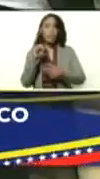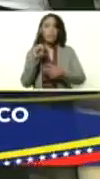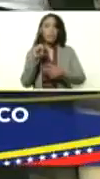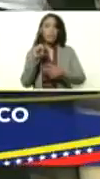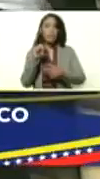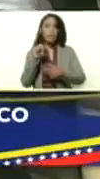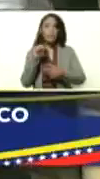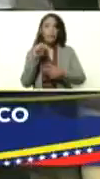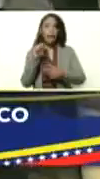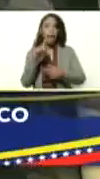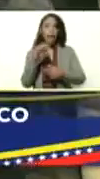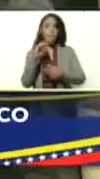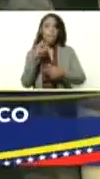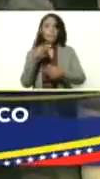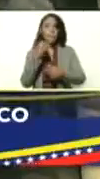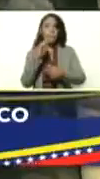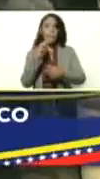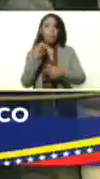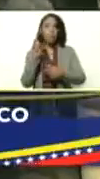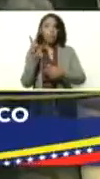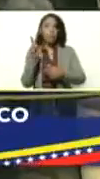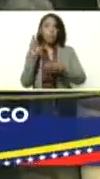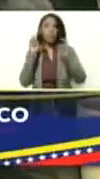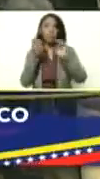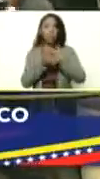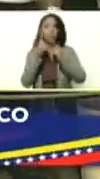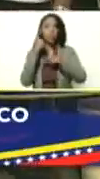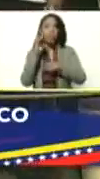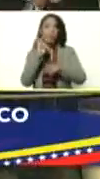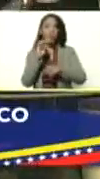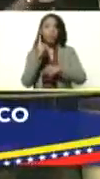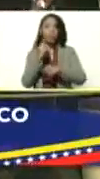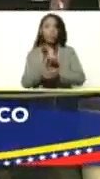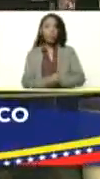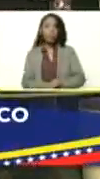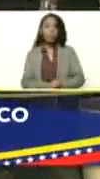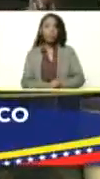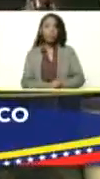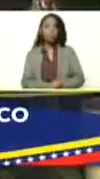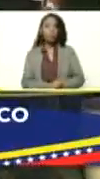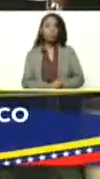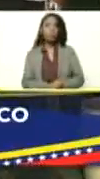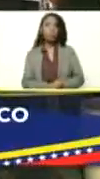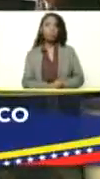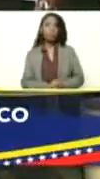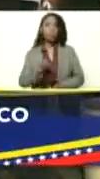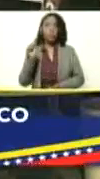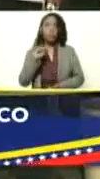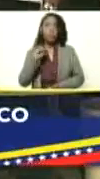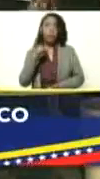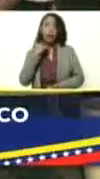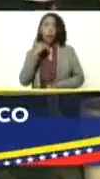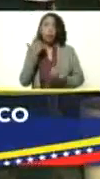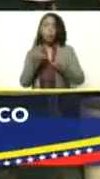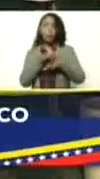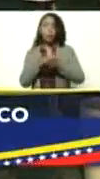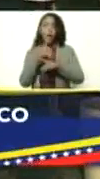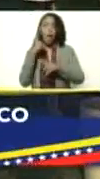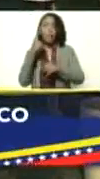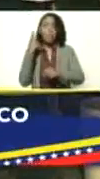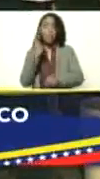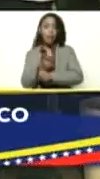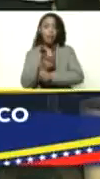alpino. Cuéntenos respecto al destino de esos F1. Sí, este, para que haya mestizos tiene que haber puro.